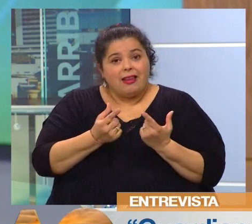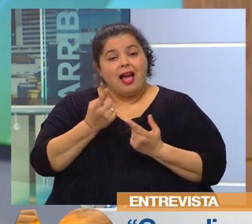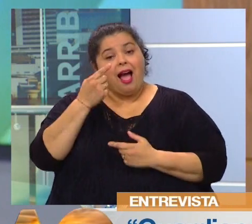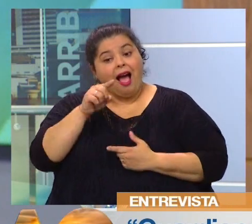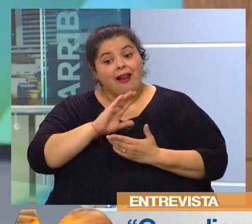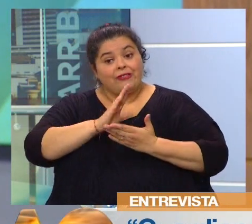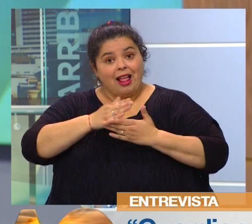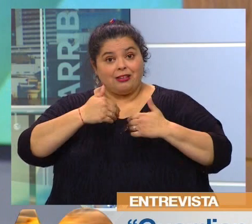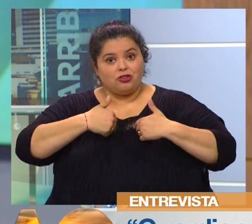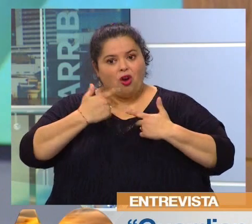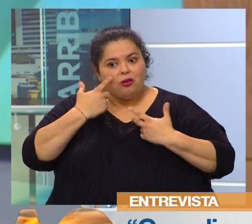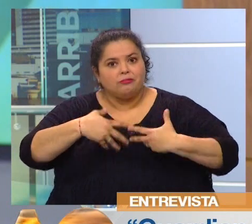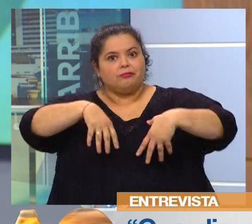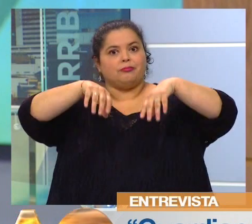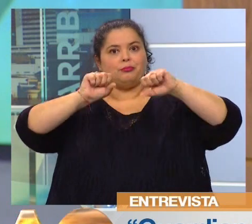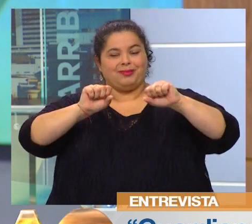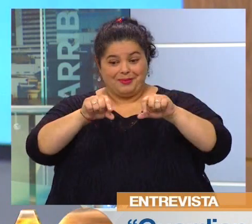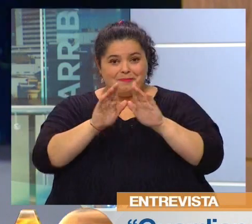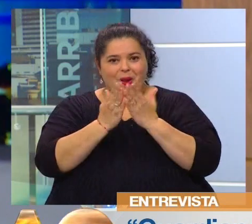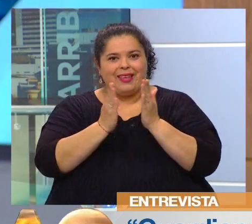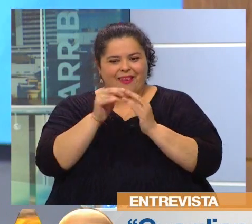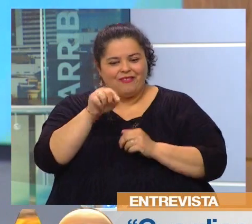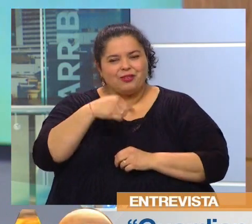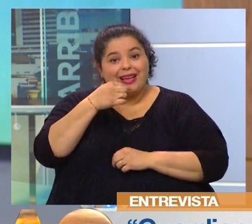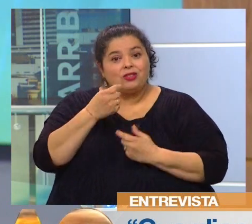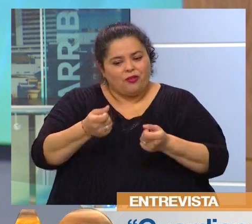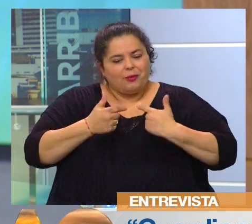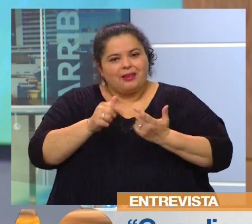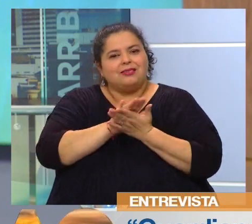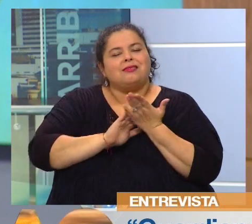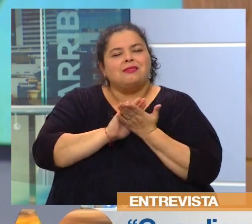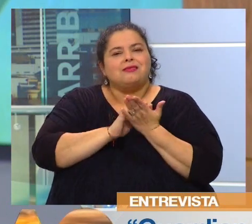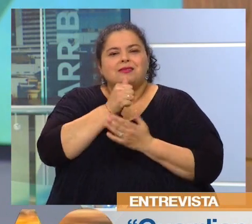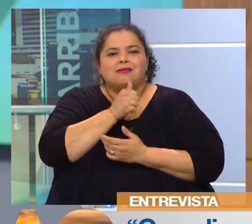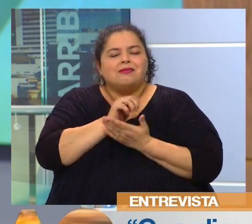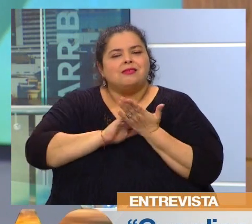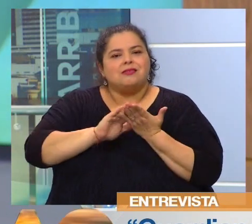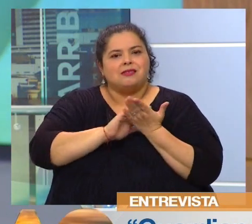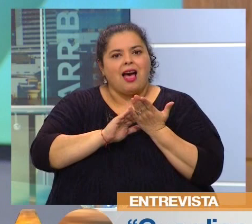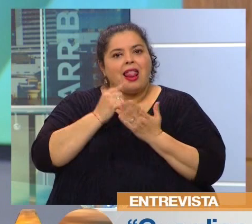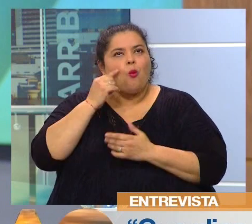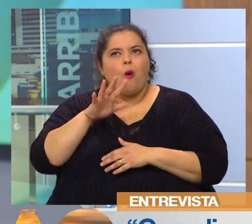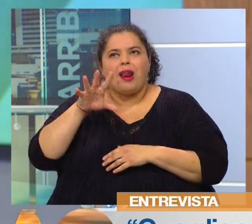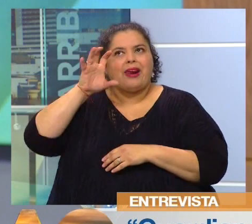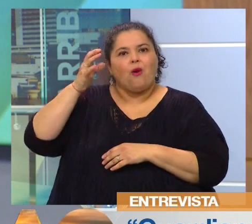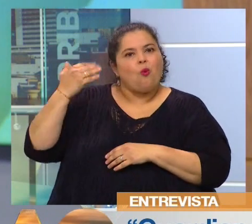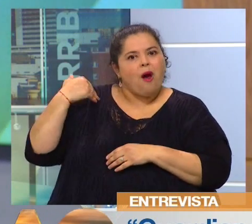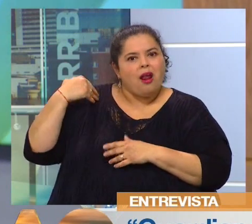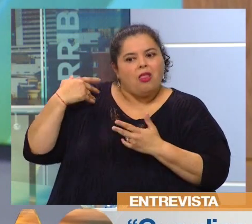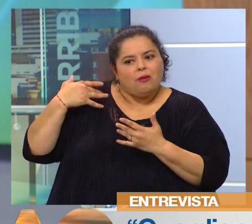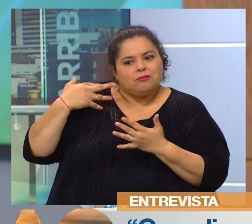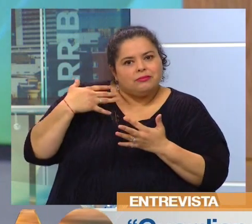descubrí a través del libro, que es lo que sana, ¿no? Lo que sana es el recuerdo de una relación que nos sostuvo para sanar un dolor